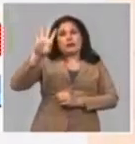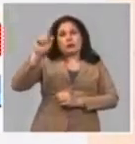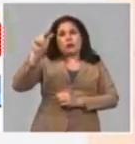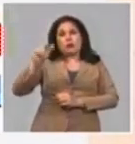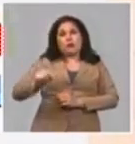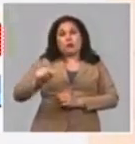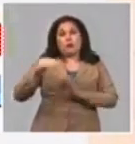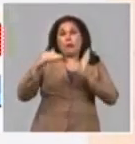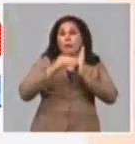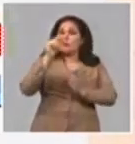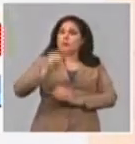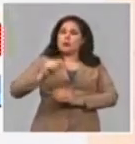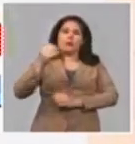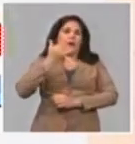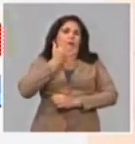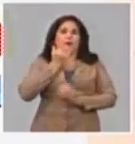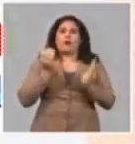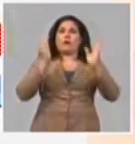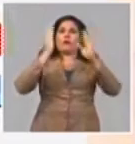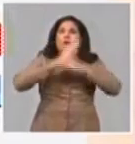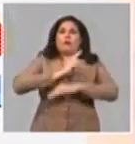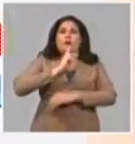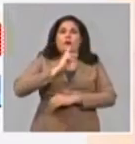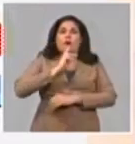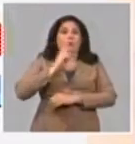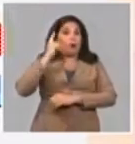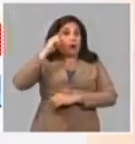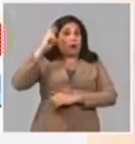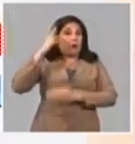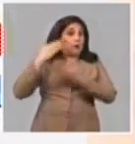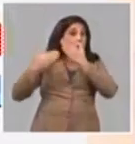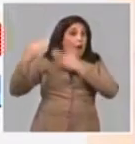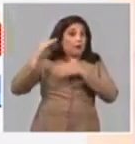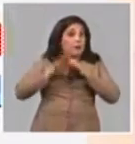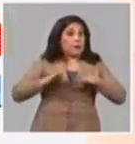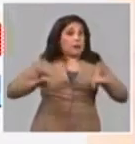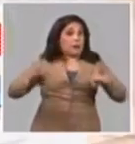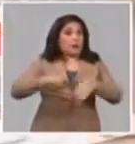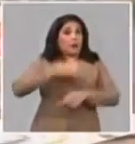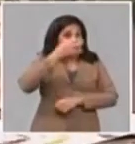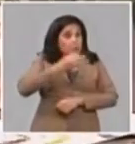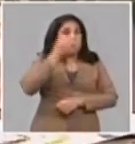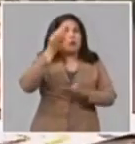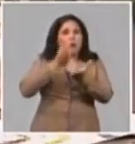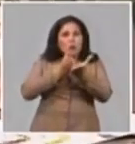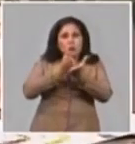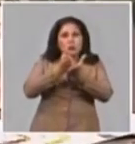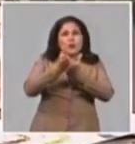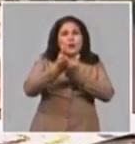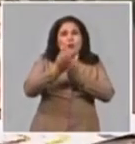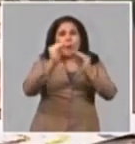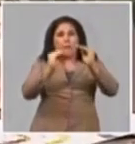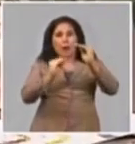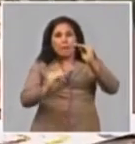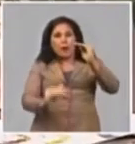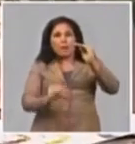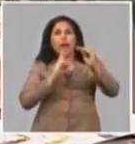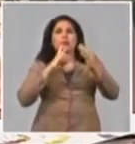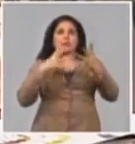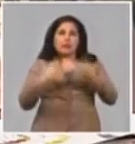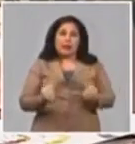personas afectadas. O sea que, desde que estuvimos aquí en la mesa redonda, la actualidad ha seguido incrementándose la sequía.